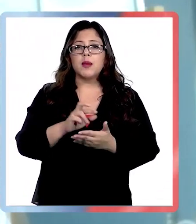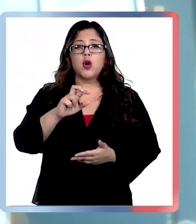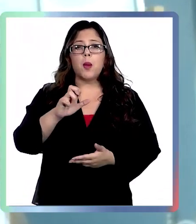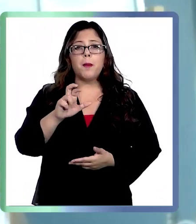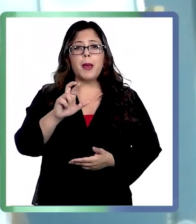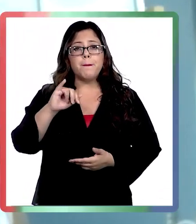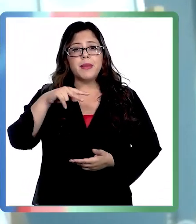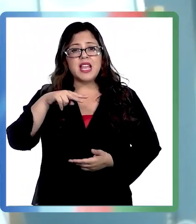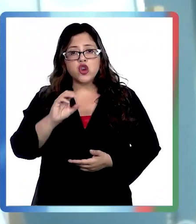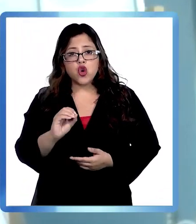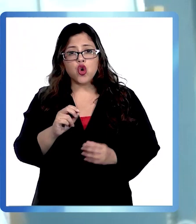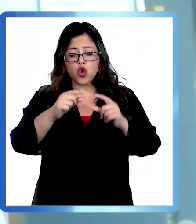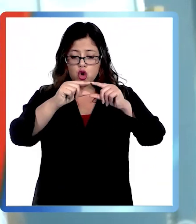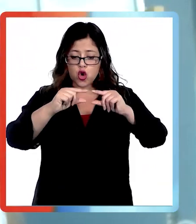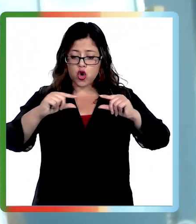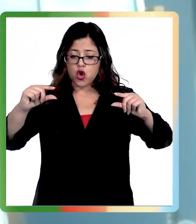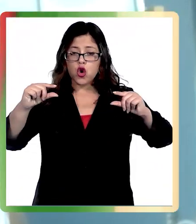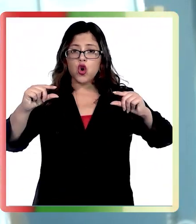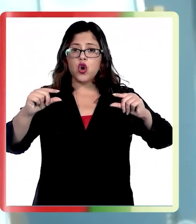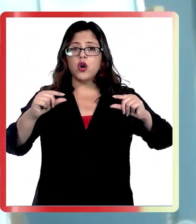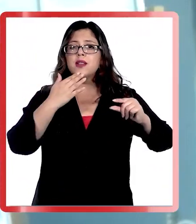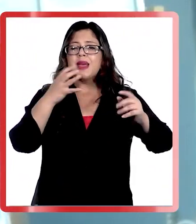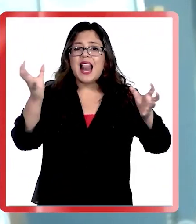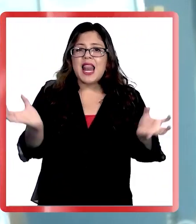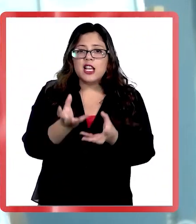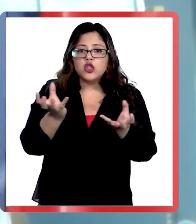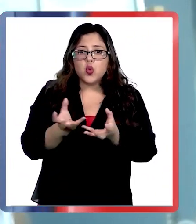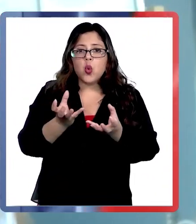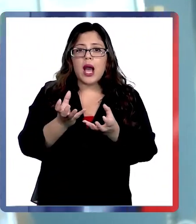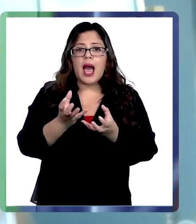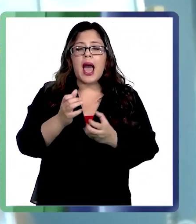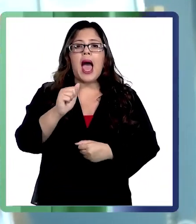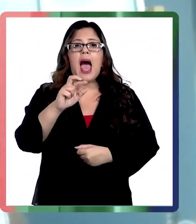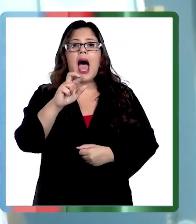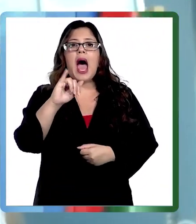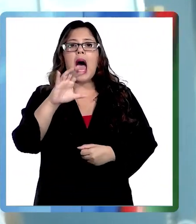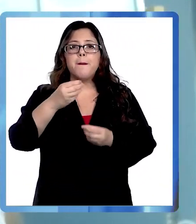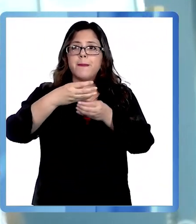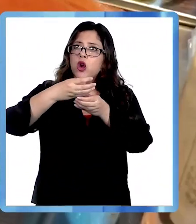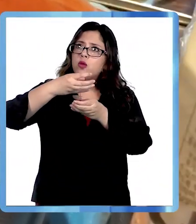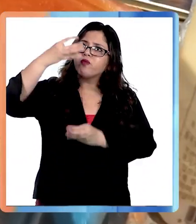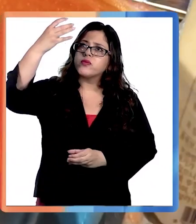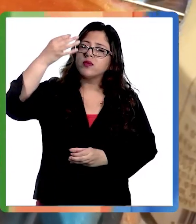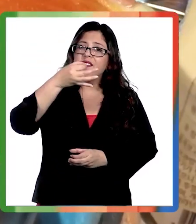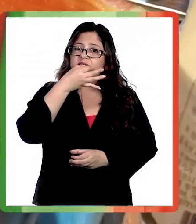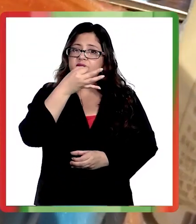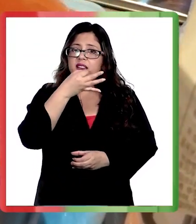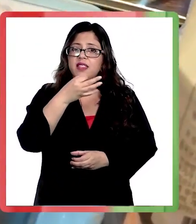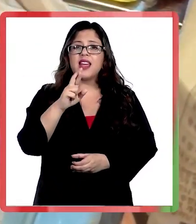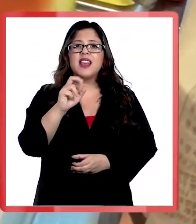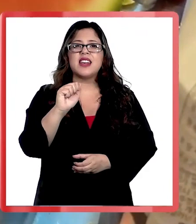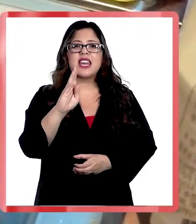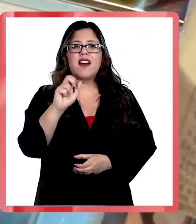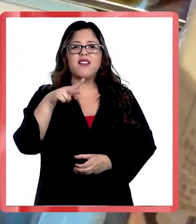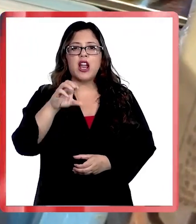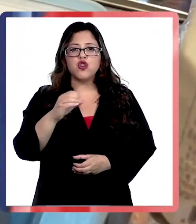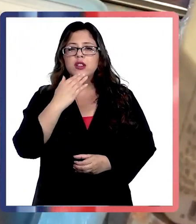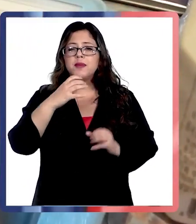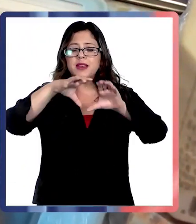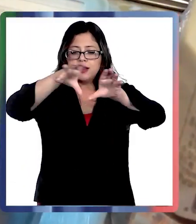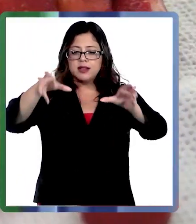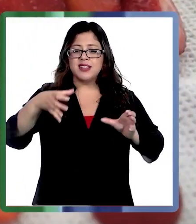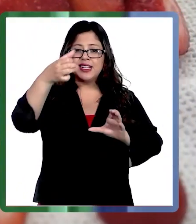pepino, que tiene una alta cantidad de agua, lechuga, apio, rabanito, por ejemplo. Dentro de las frutas, la